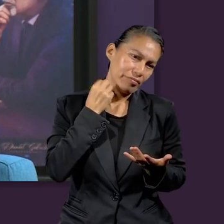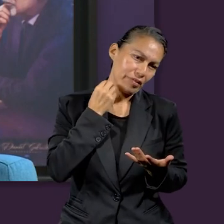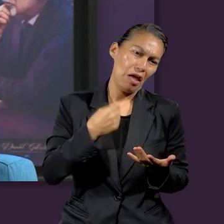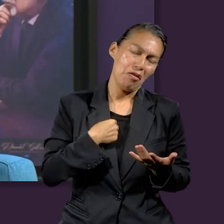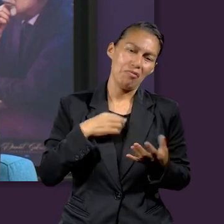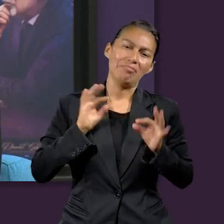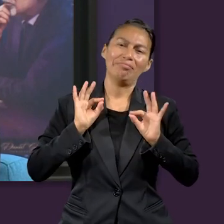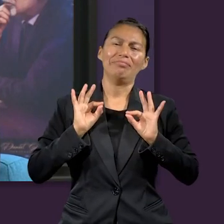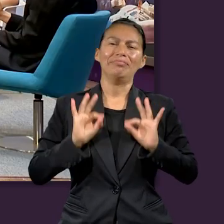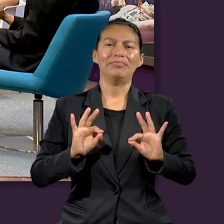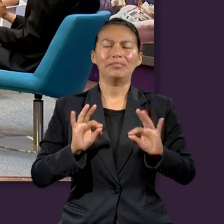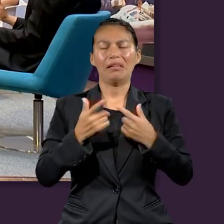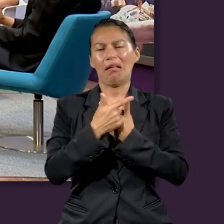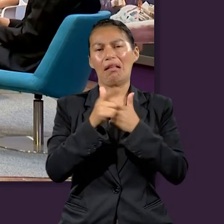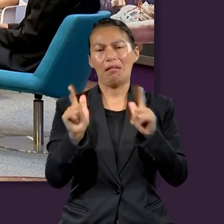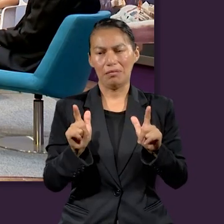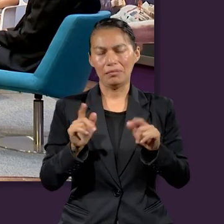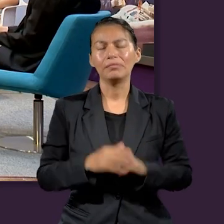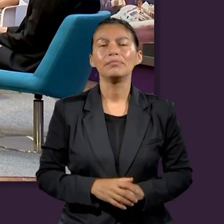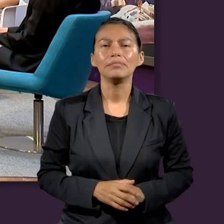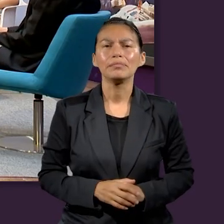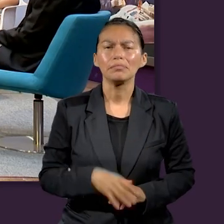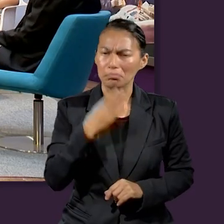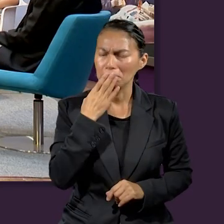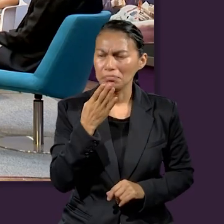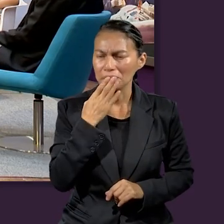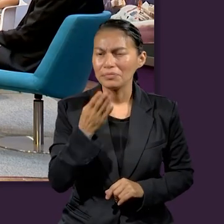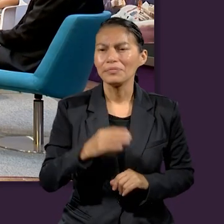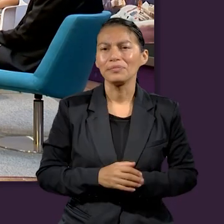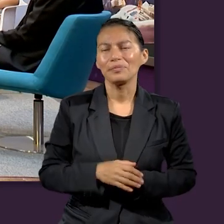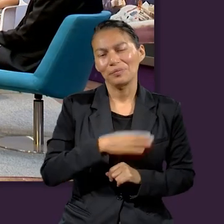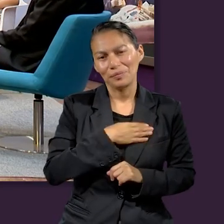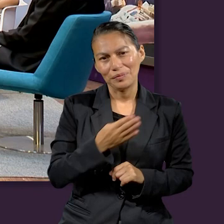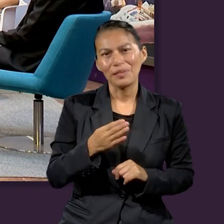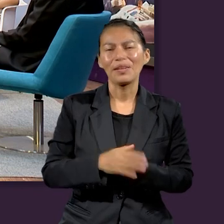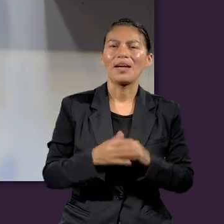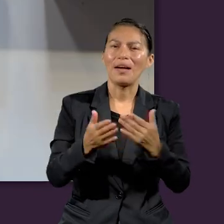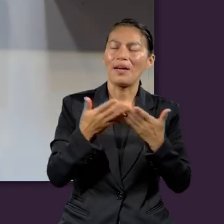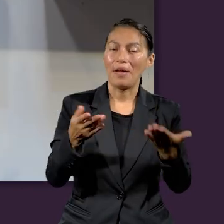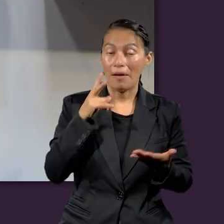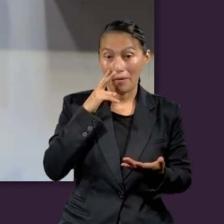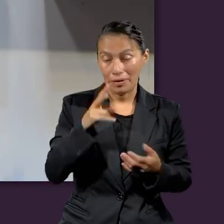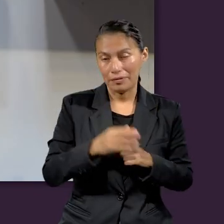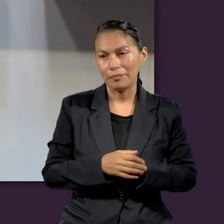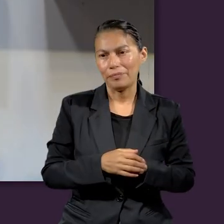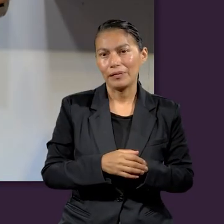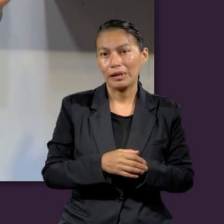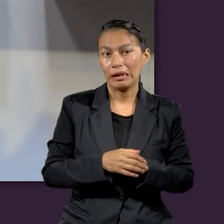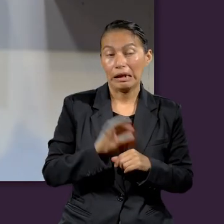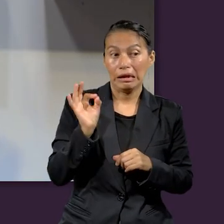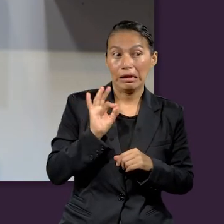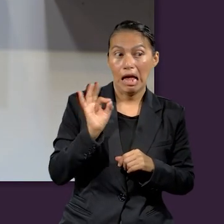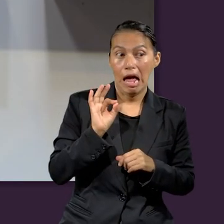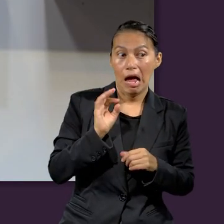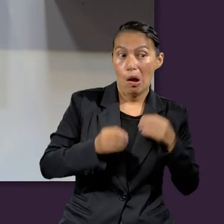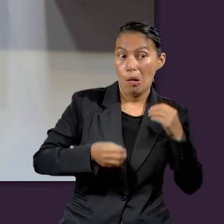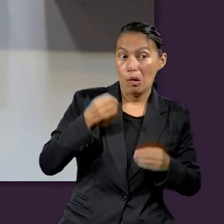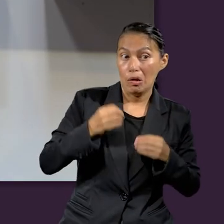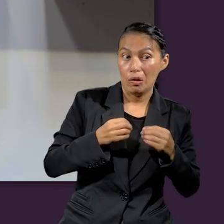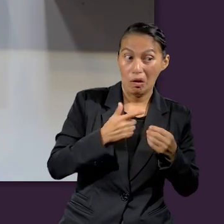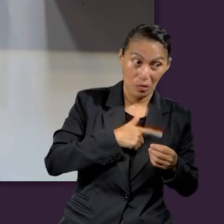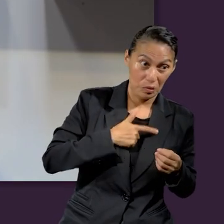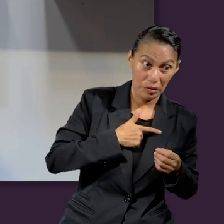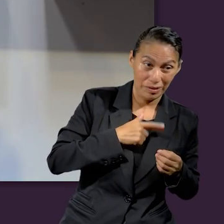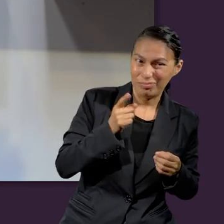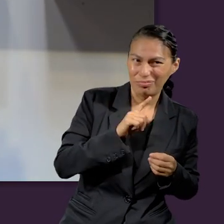definitivamente. Se abogara y pudiera yo salir librado, pues. Librado. Ok, muy bien. Pues bueno, vamos a hablar de esa perspectiva porque efectivamente yo creo que a nadie le